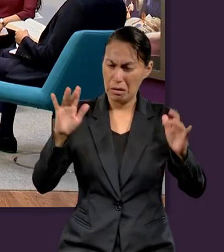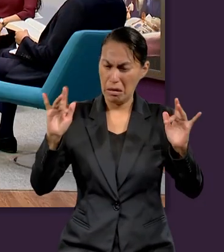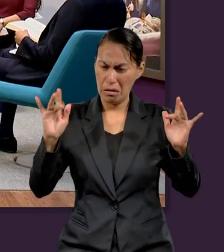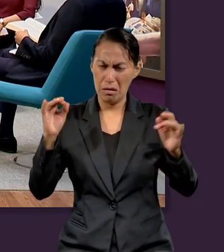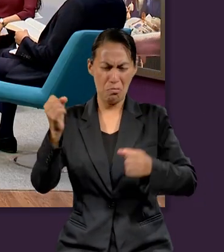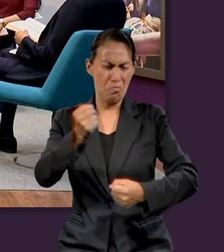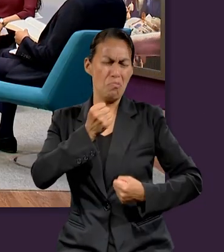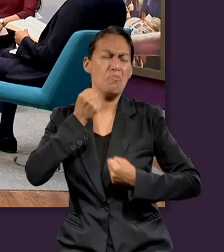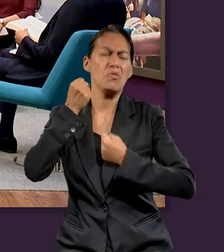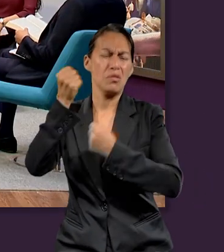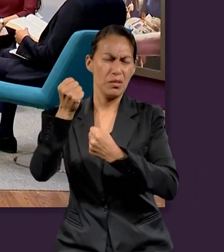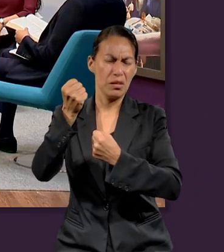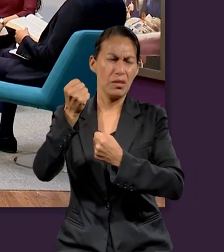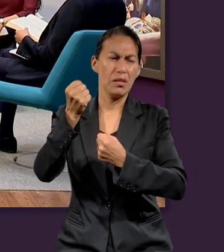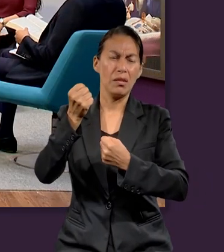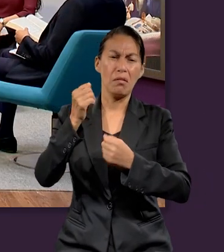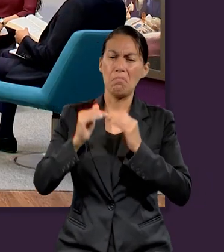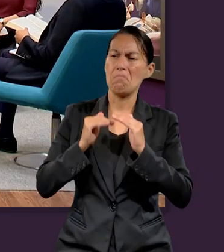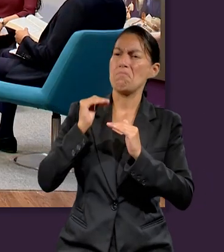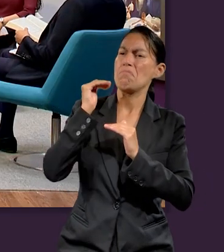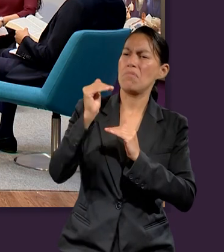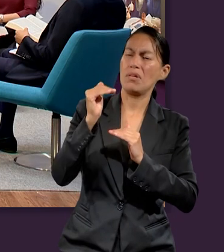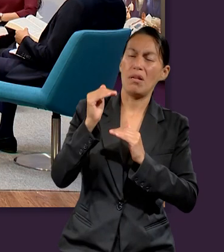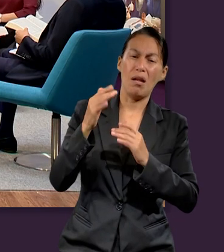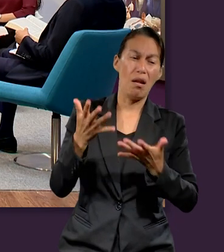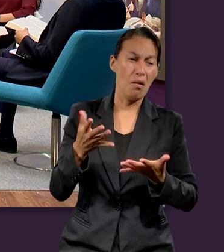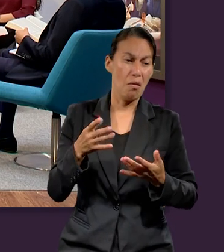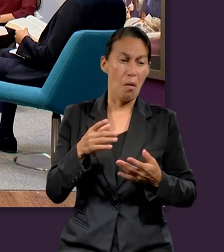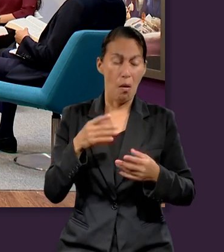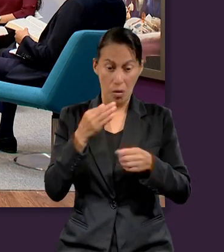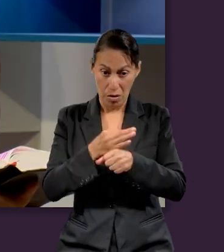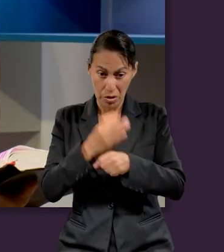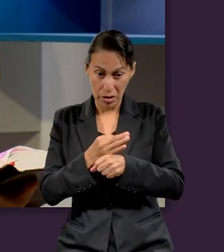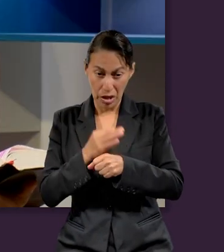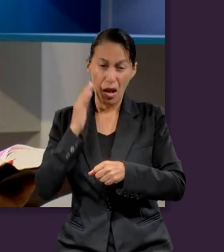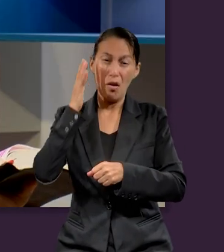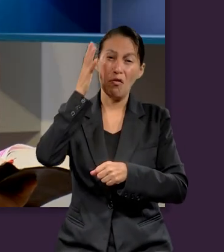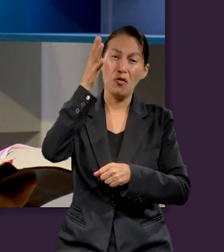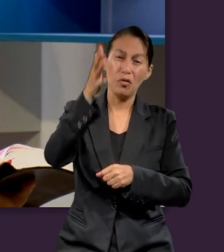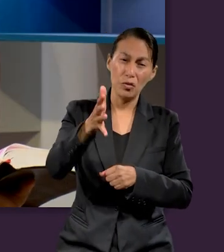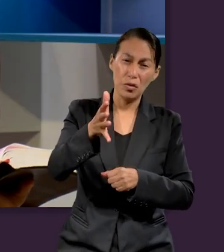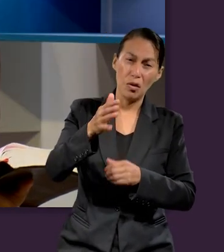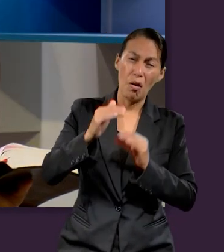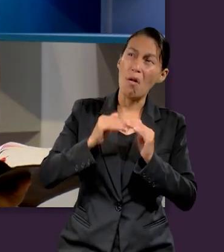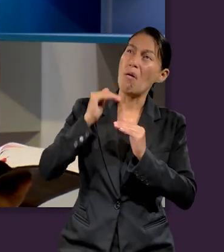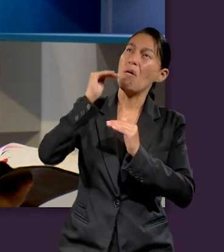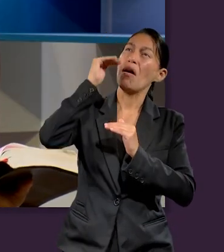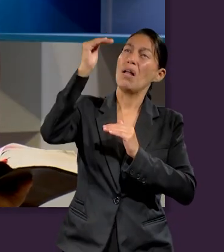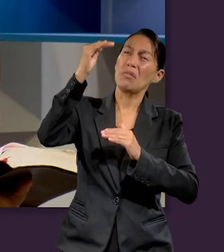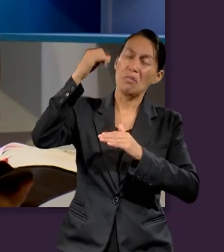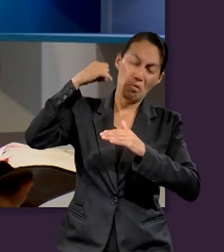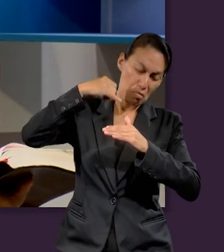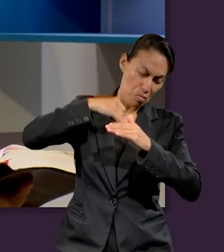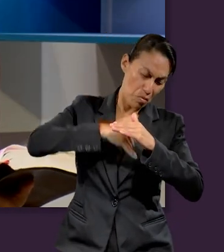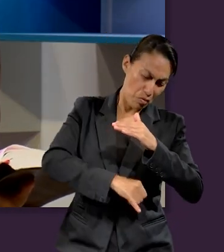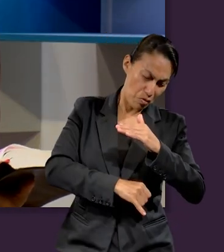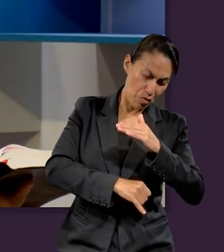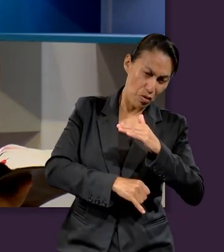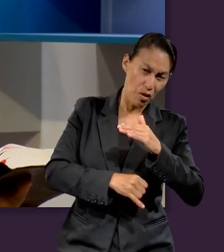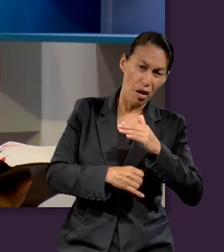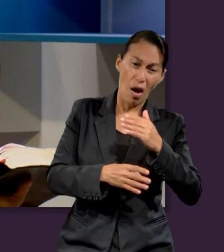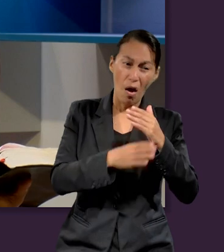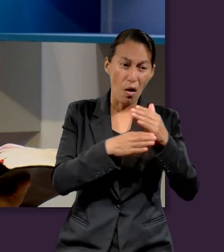ángeles, ni principados, ni potestades, ni lo presente, ni lo porvenir, ni lo alto, ni lo